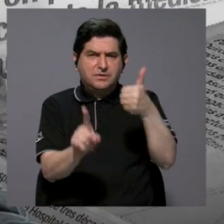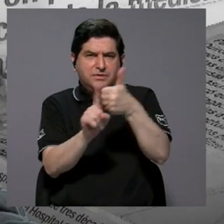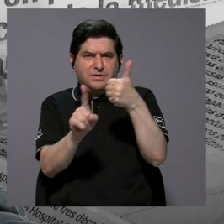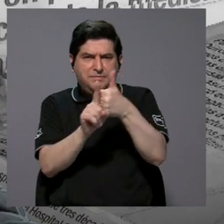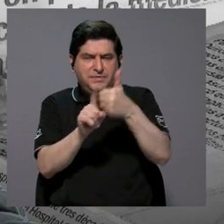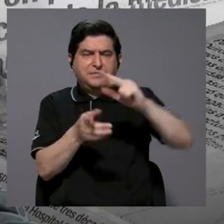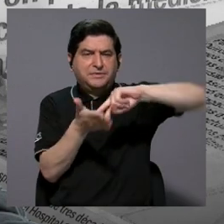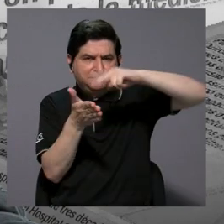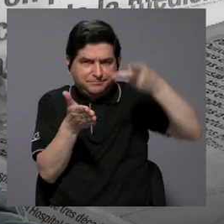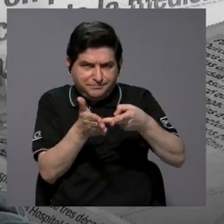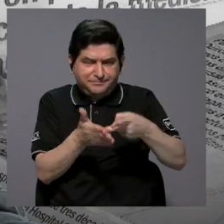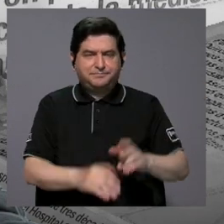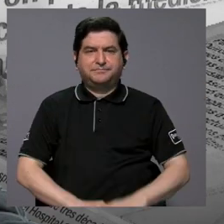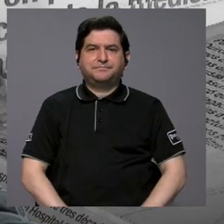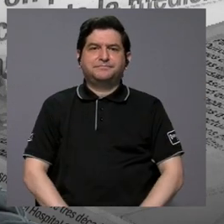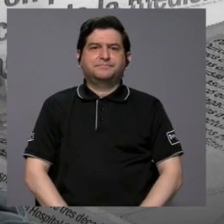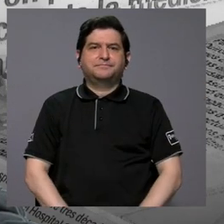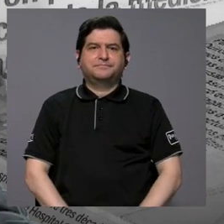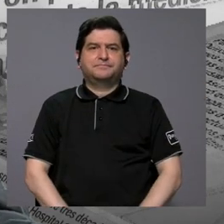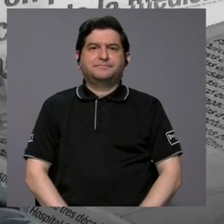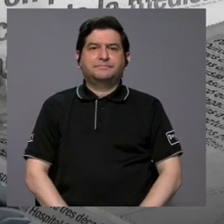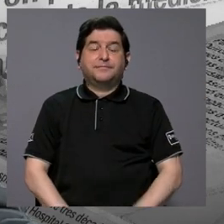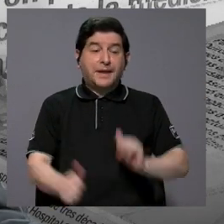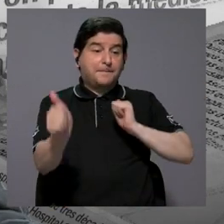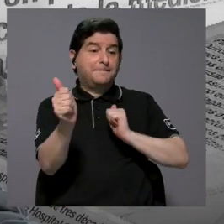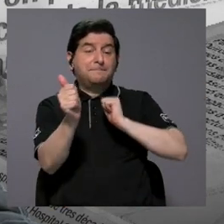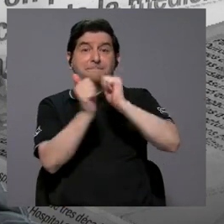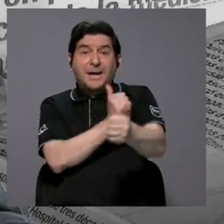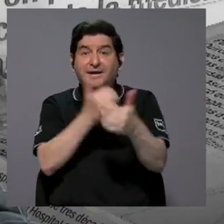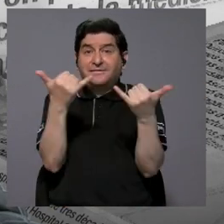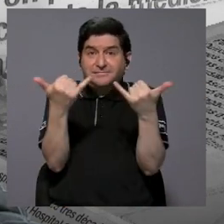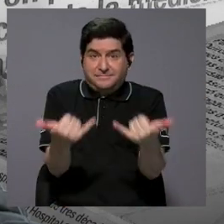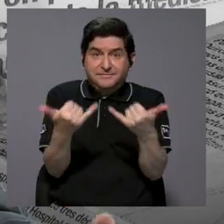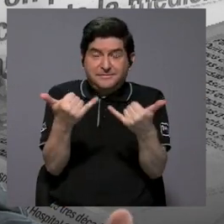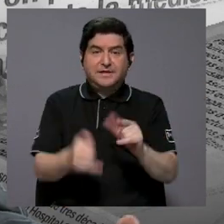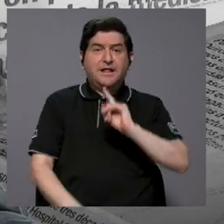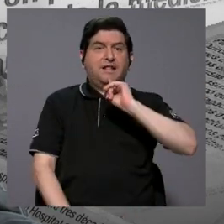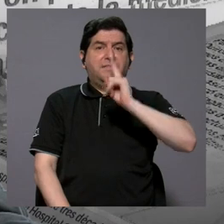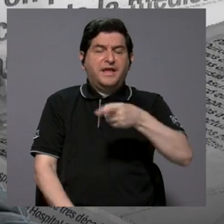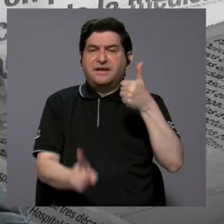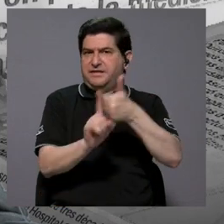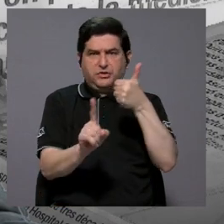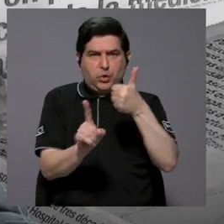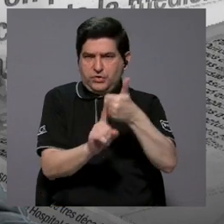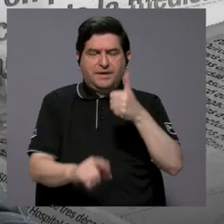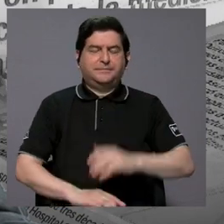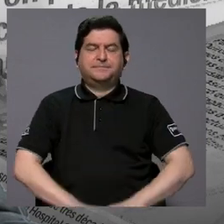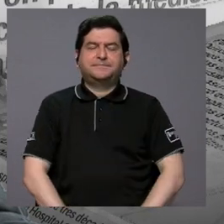entraña, que trasciende la declaratoria como tal.